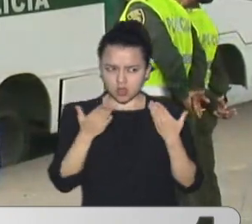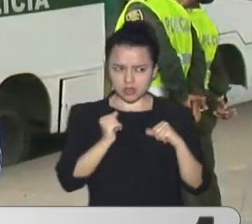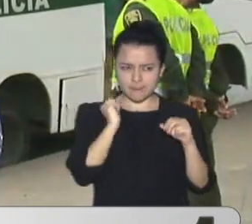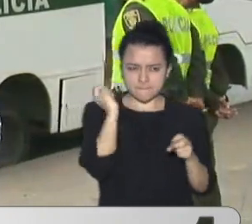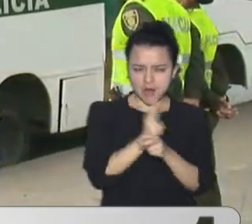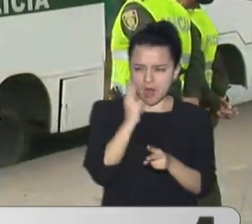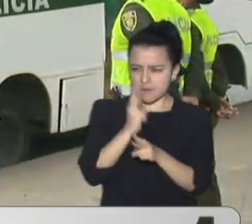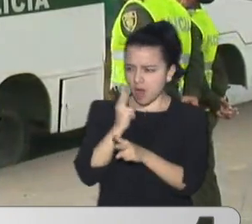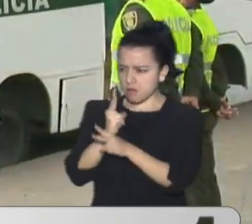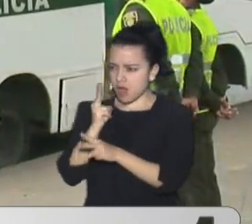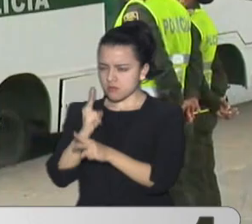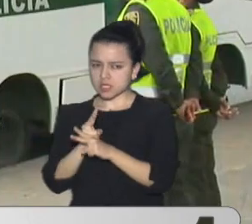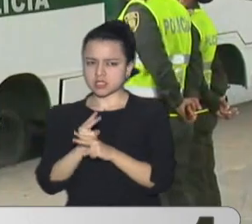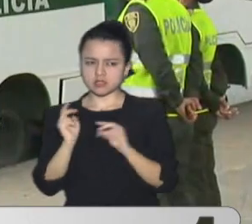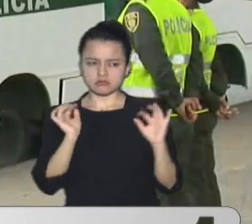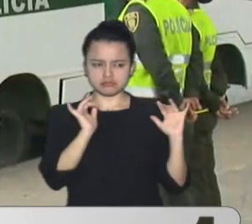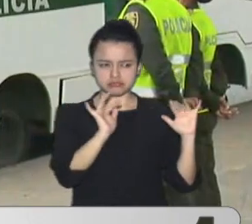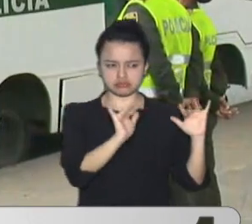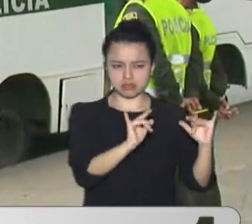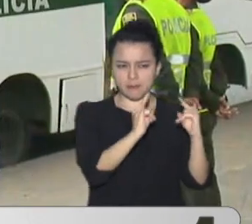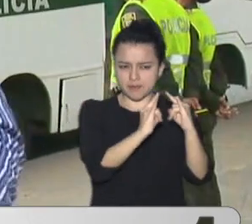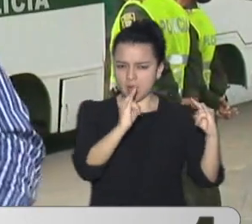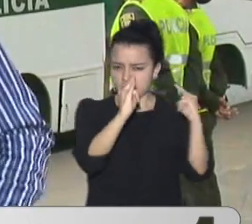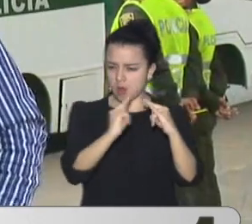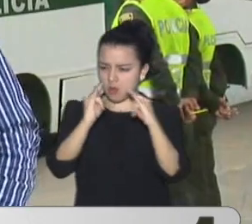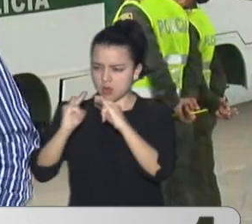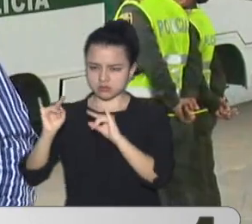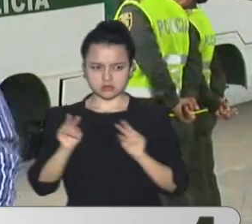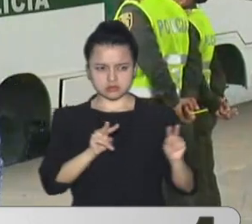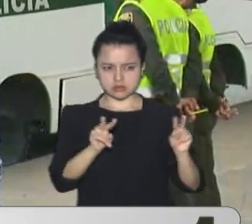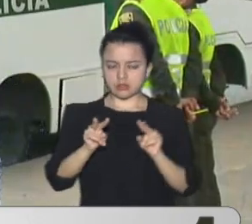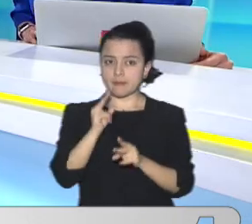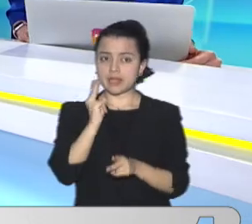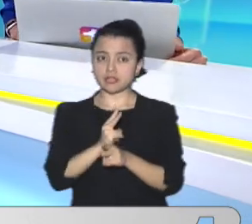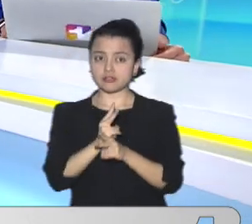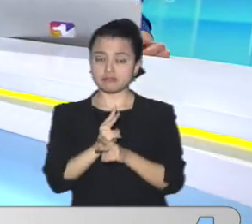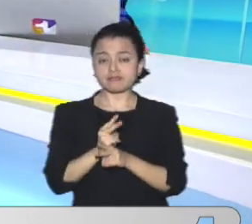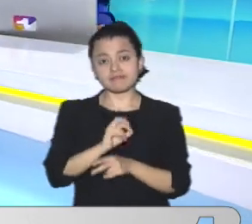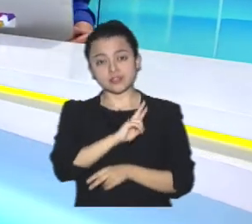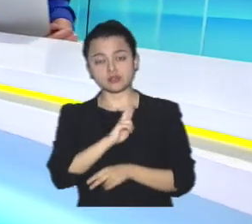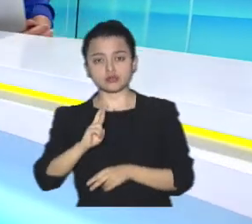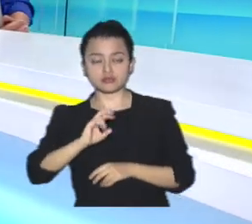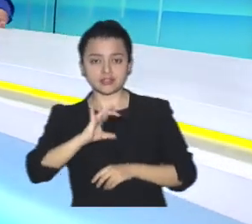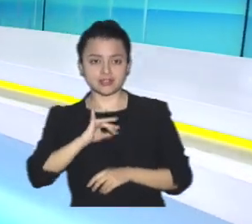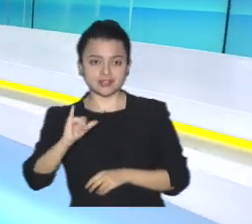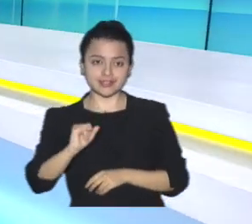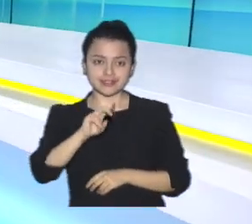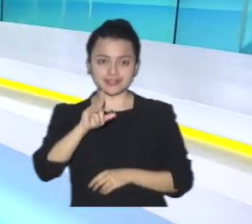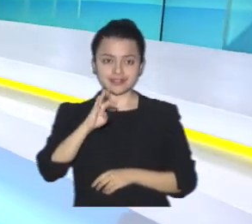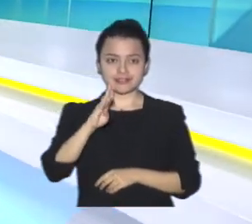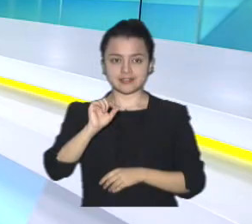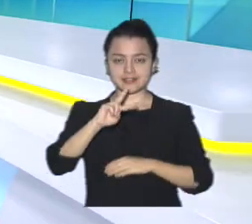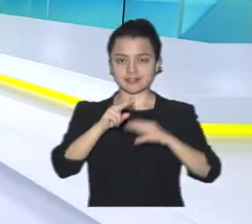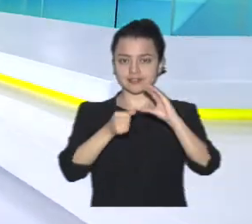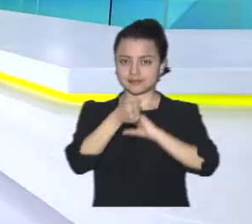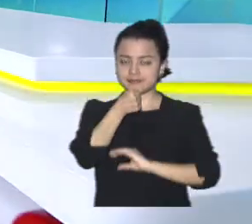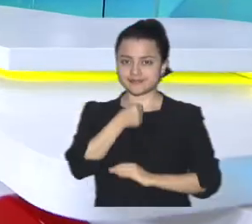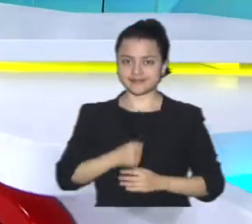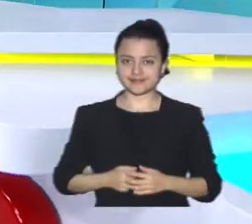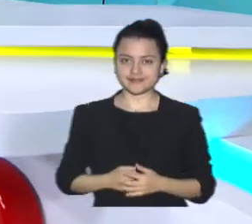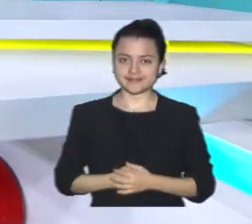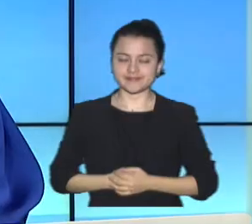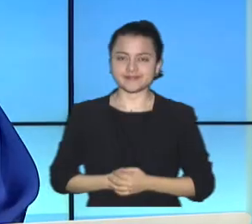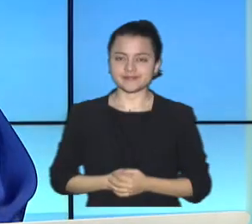inseguridad Por estos asentamientos Subnormales Es por ahora La información Desde el sur de Cali Sebastián Bedoya Noticentro 1CMI